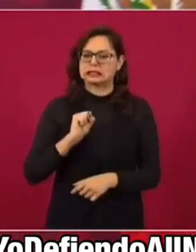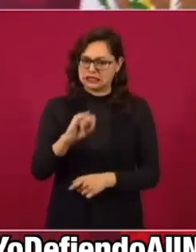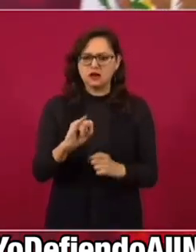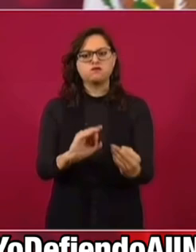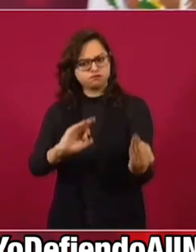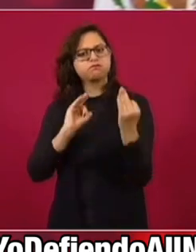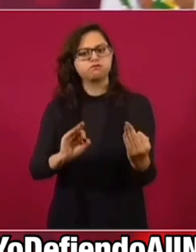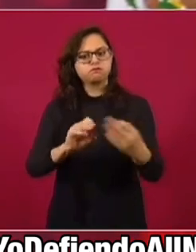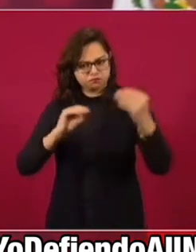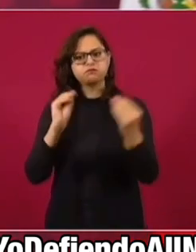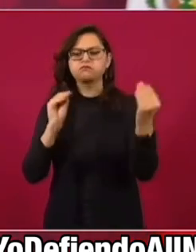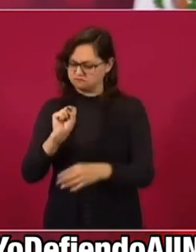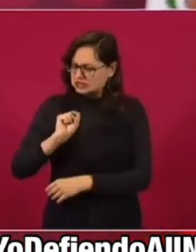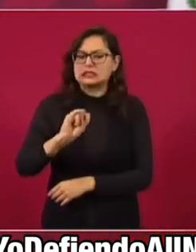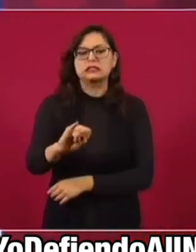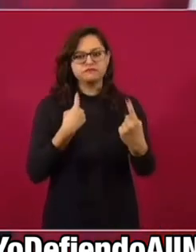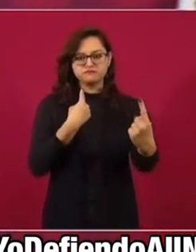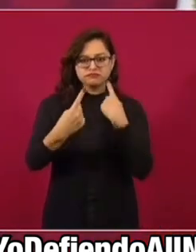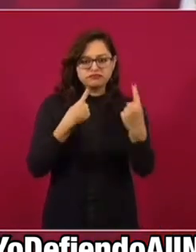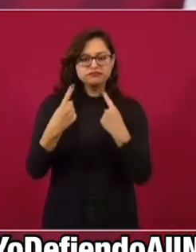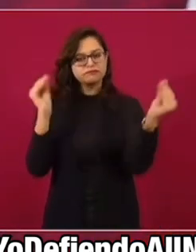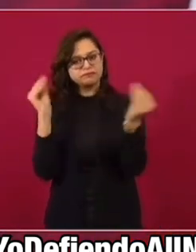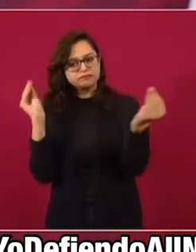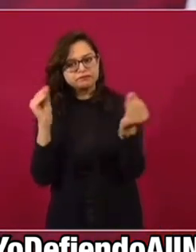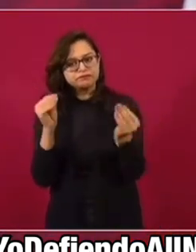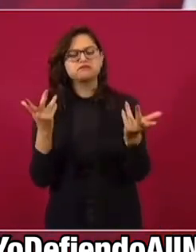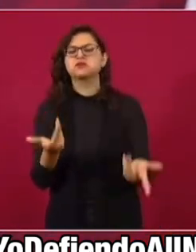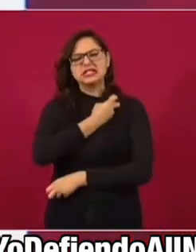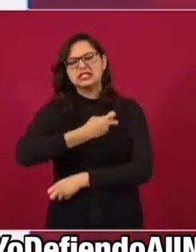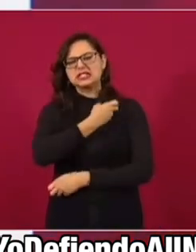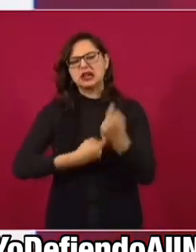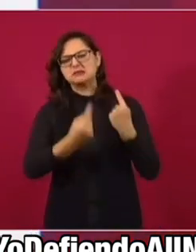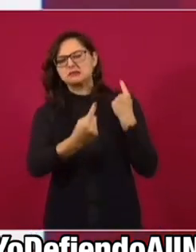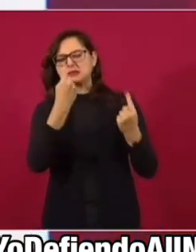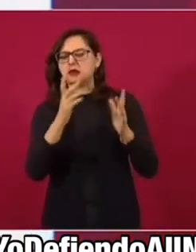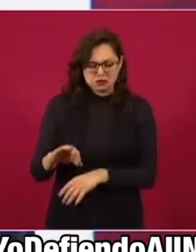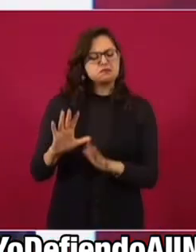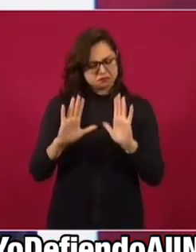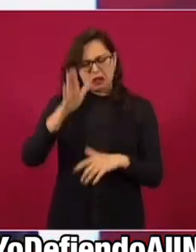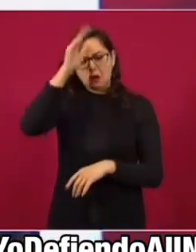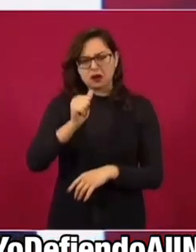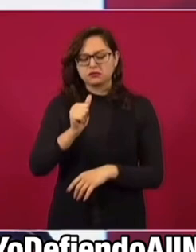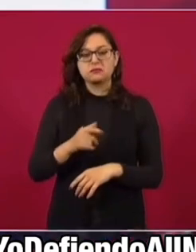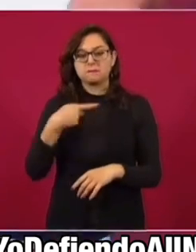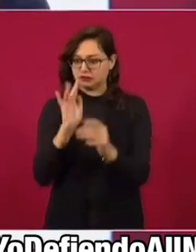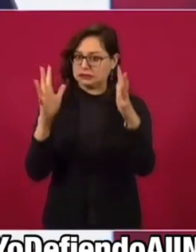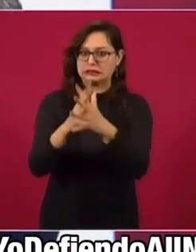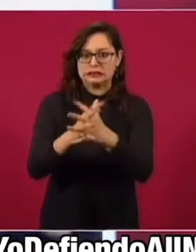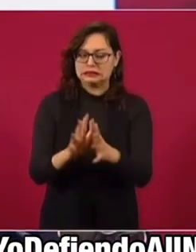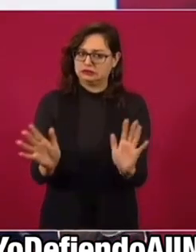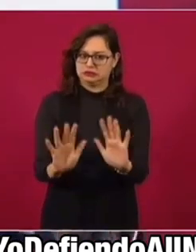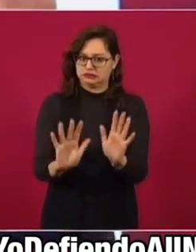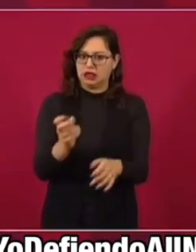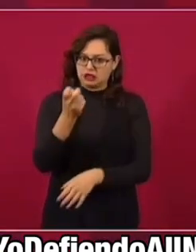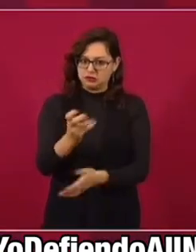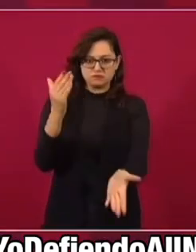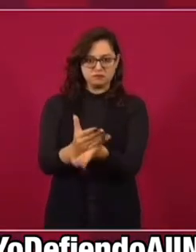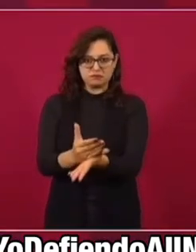que todo sea debate. Aunque subido de tono, pero que no pase de ahí. Y que le dejemos a la gente